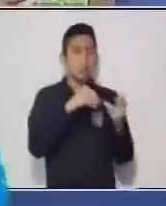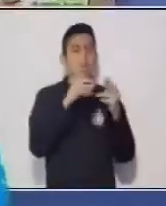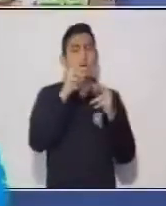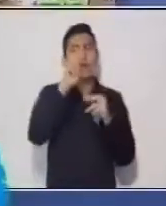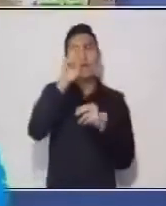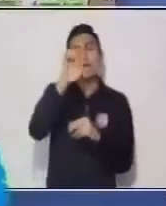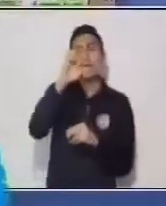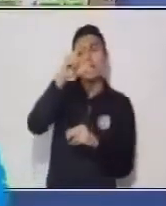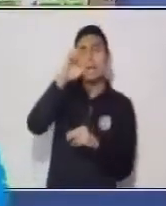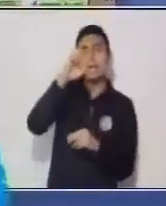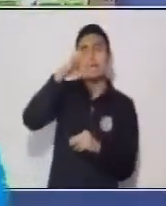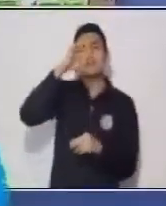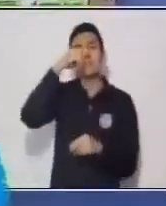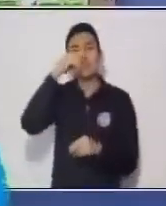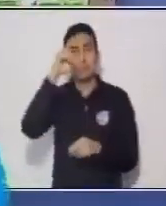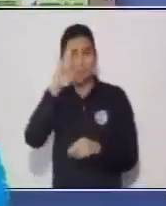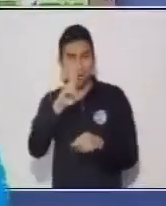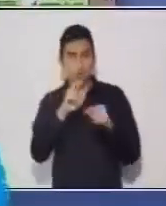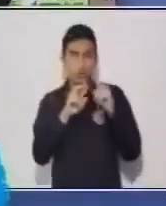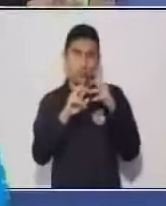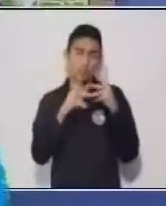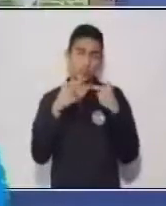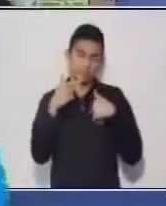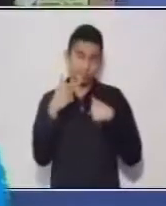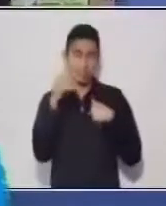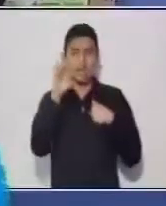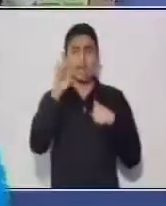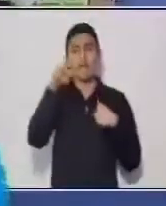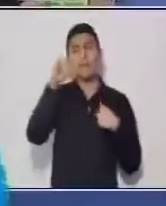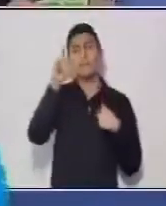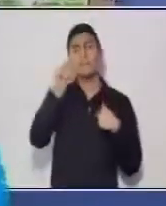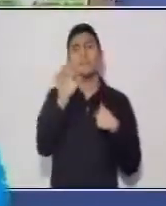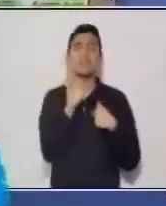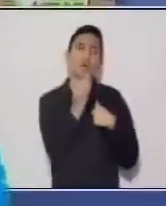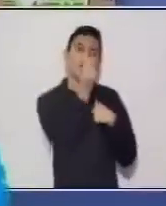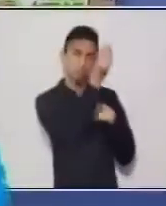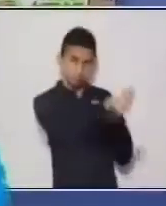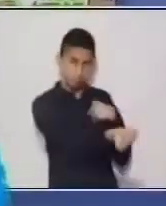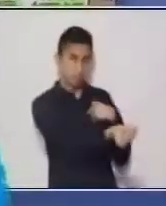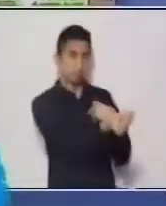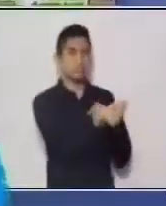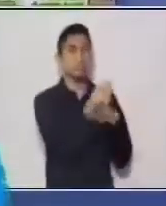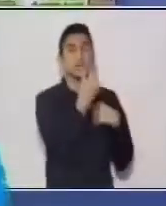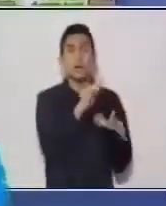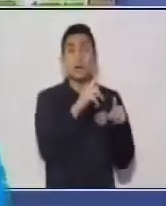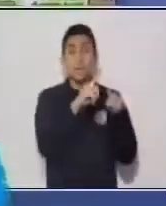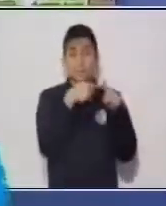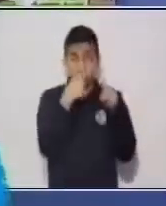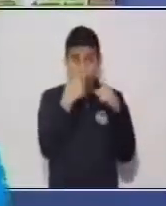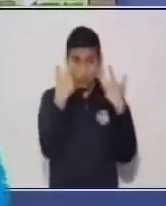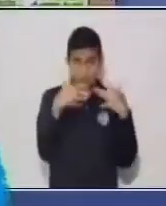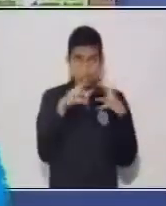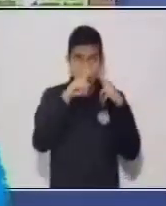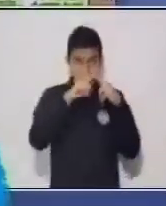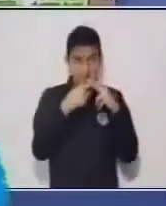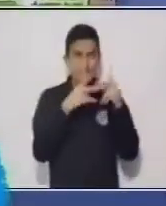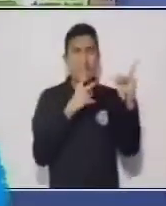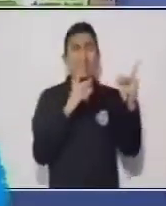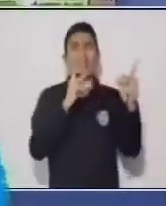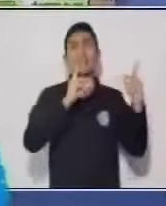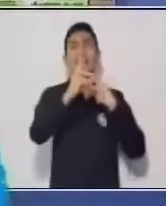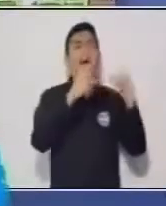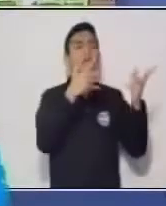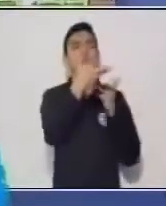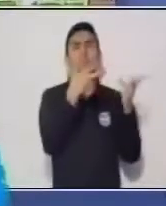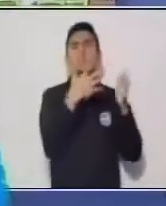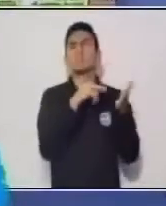y un emisor, o un emisor y un receptor. Pero cuando hablamos de diálogo vamos a cambiarle los nombres. Y